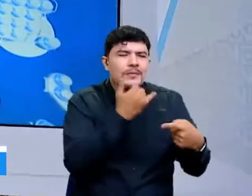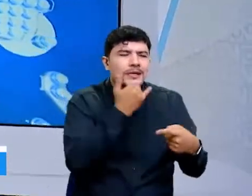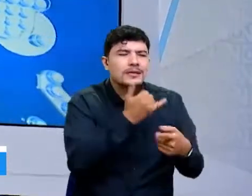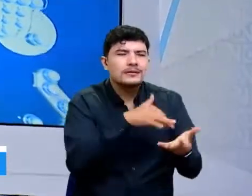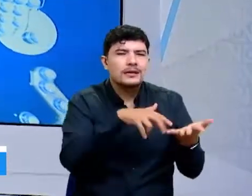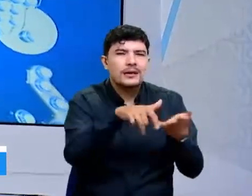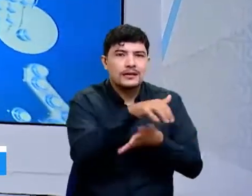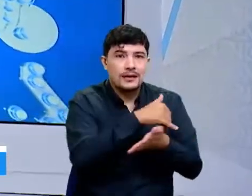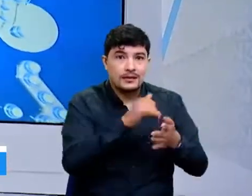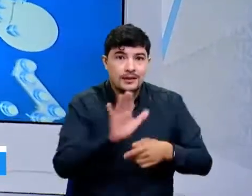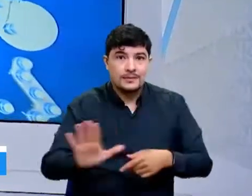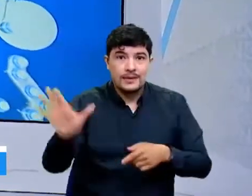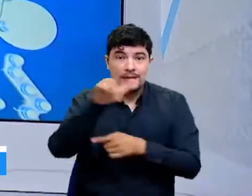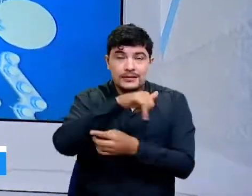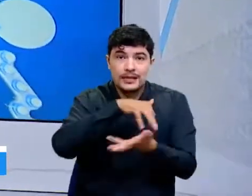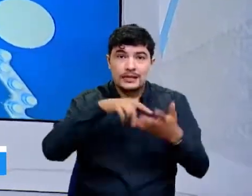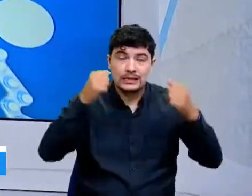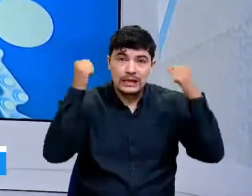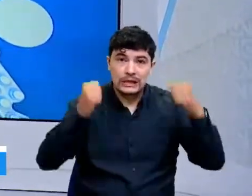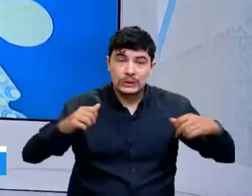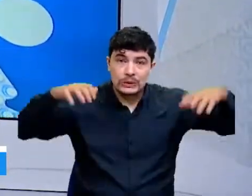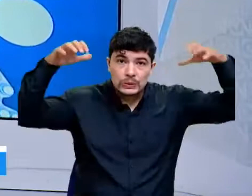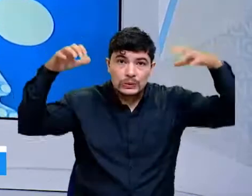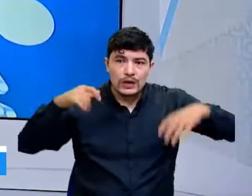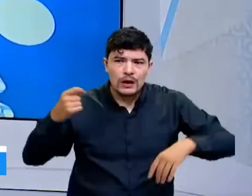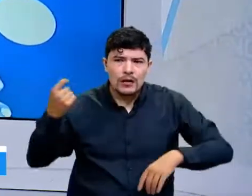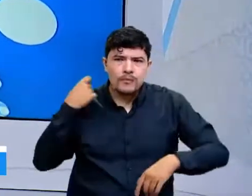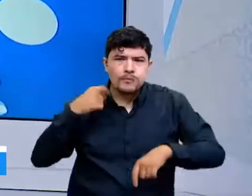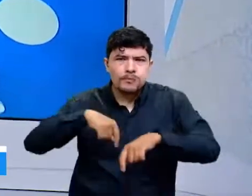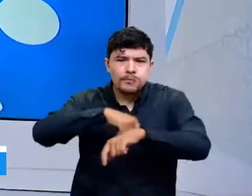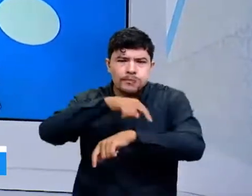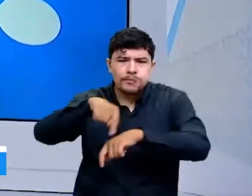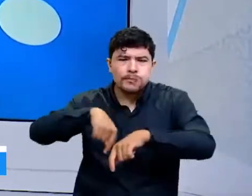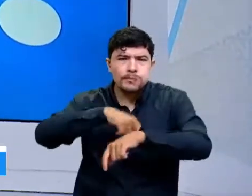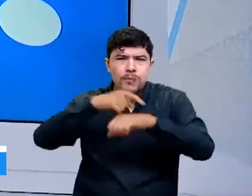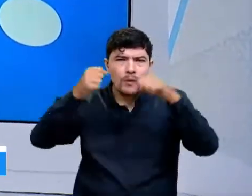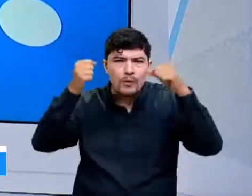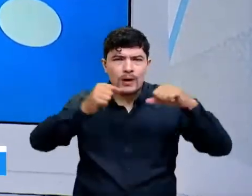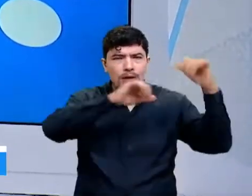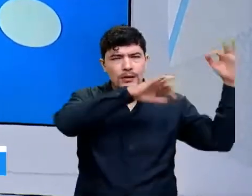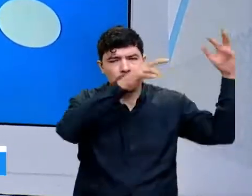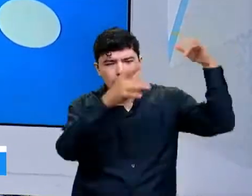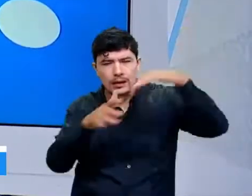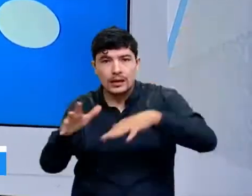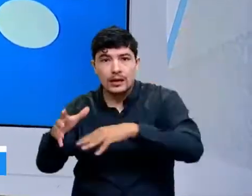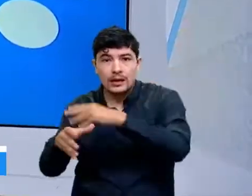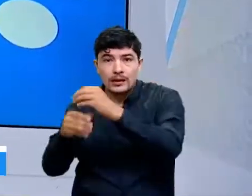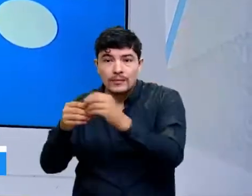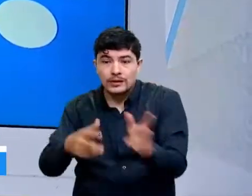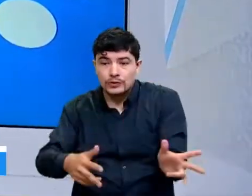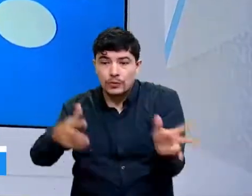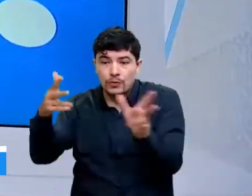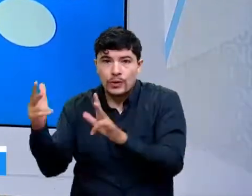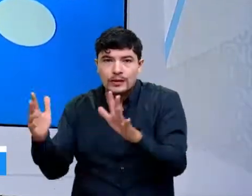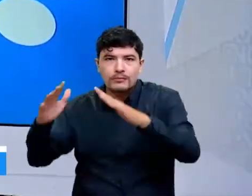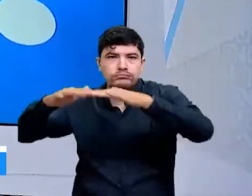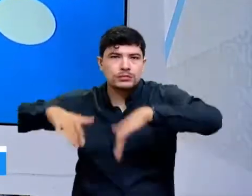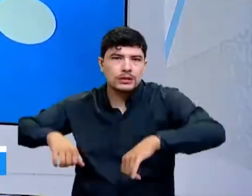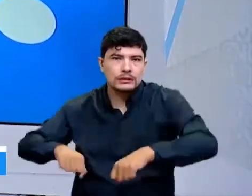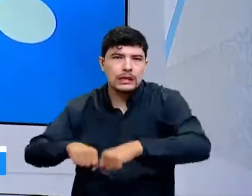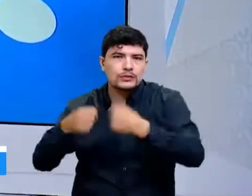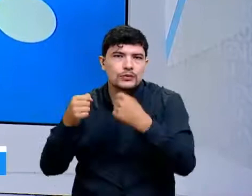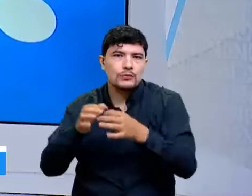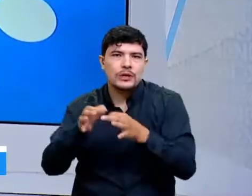Santander porque las lluvias en el departamento no dan tregua. En las últimas horas se han presentado avalanchas y la caída de un puente que tienen comunicado a un municipio.